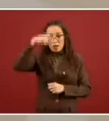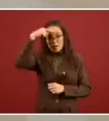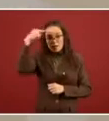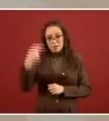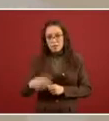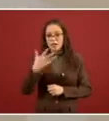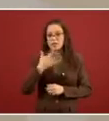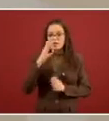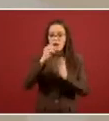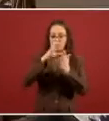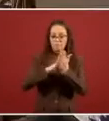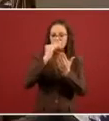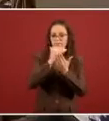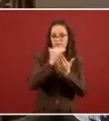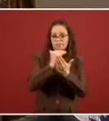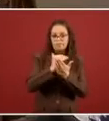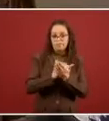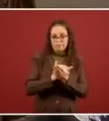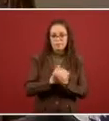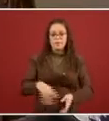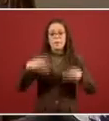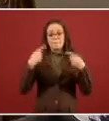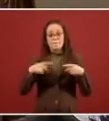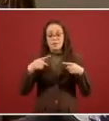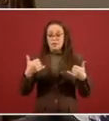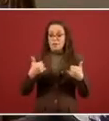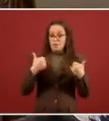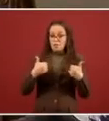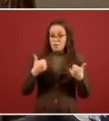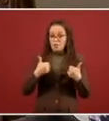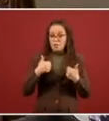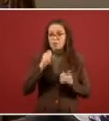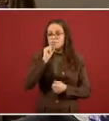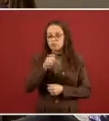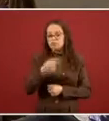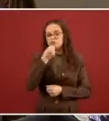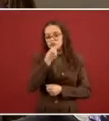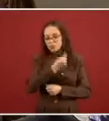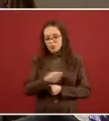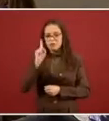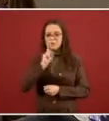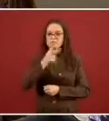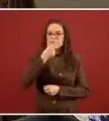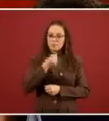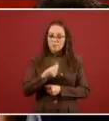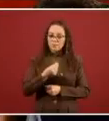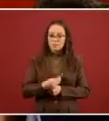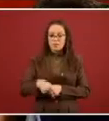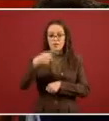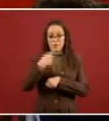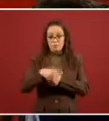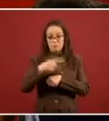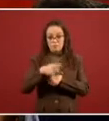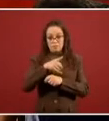afortunadamente que las personas jóvenes, incluyendo niñas y niños, no tienen un riesgo particular